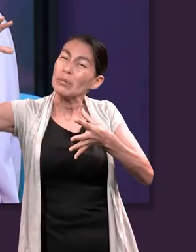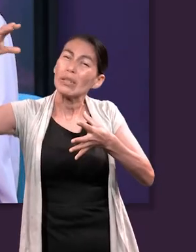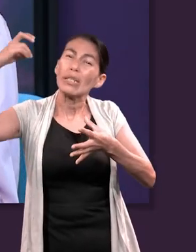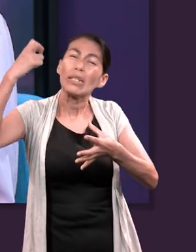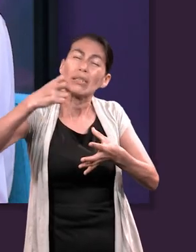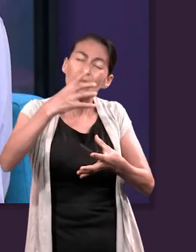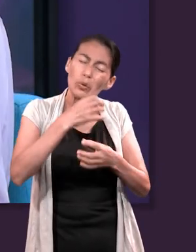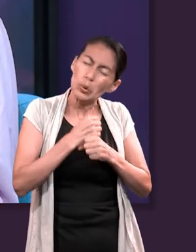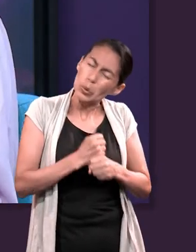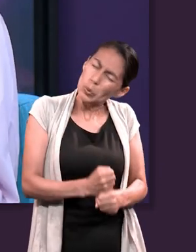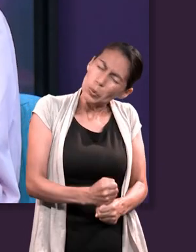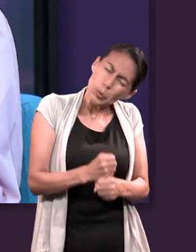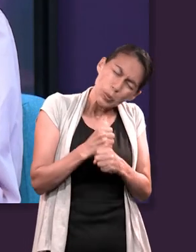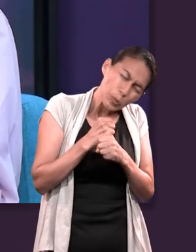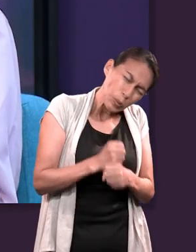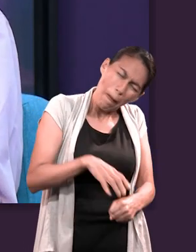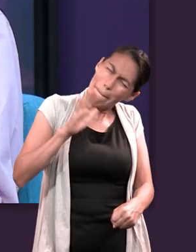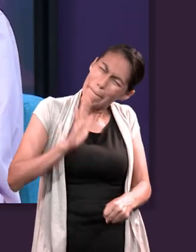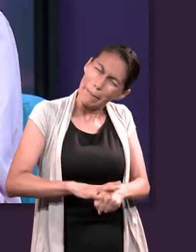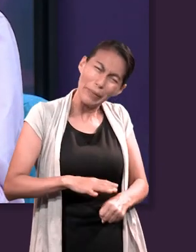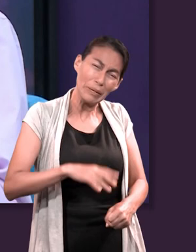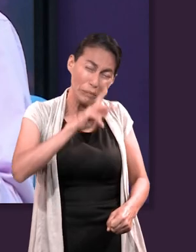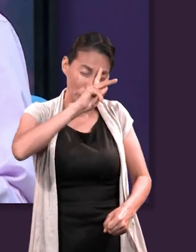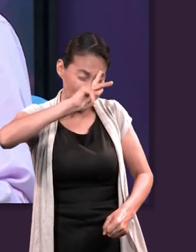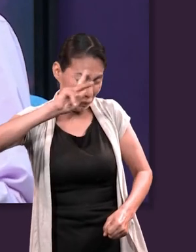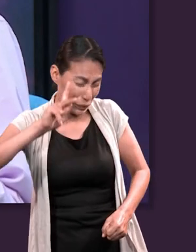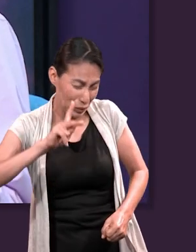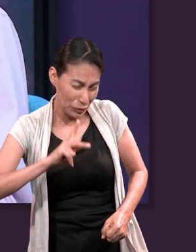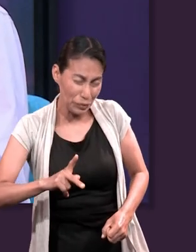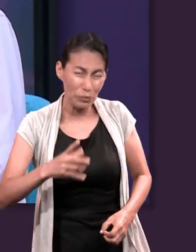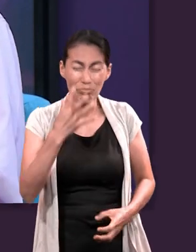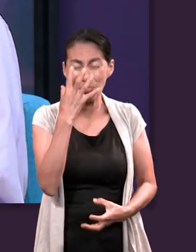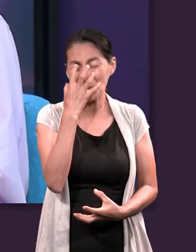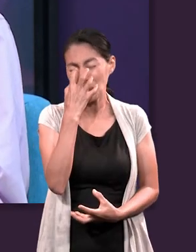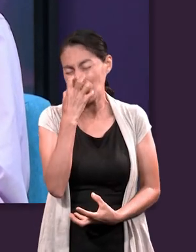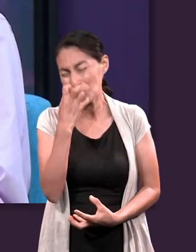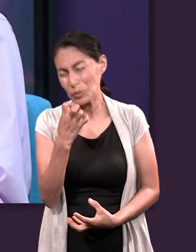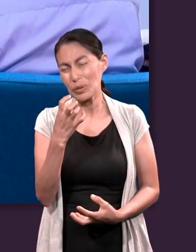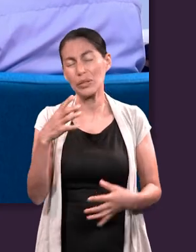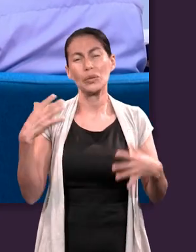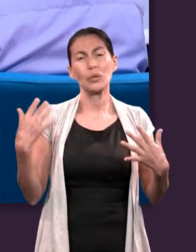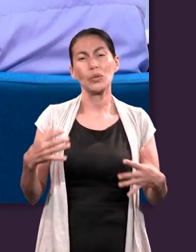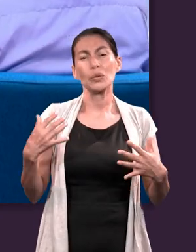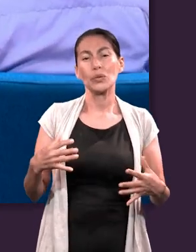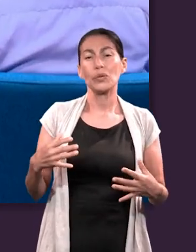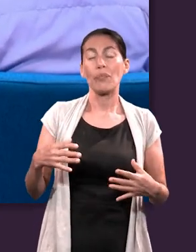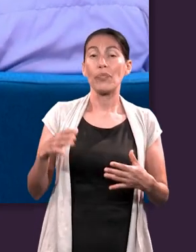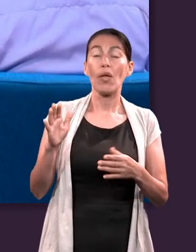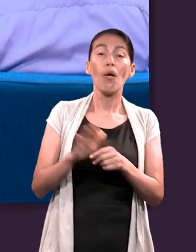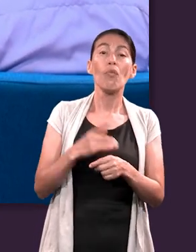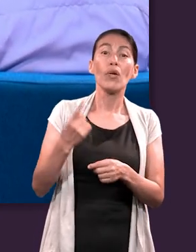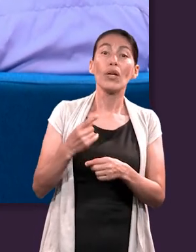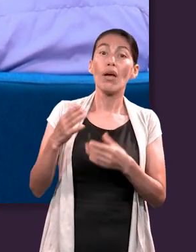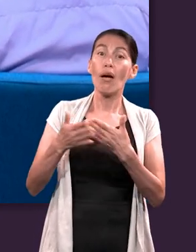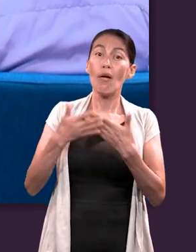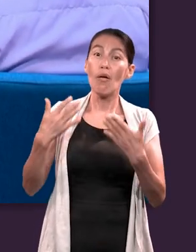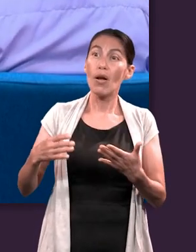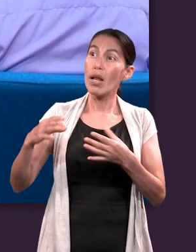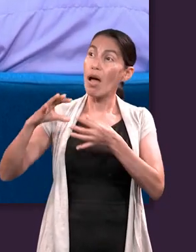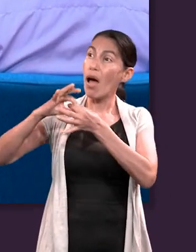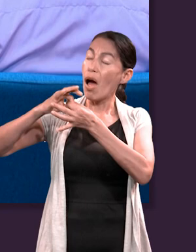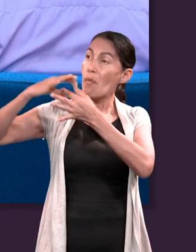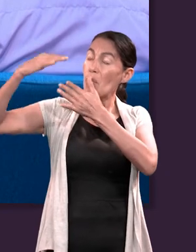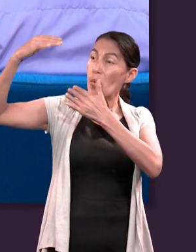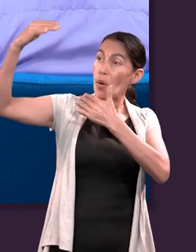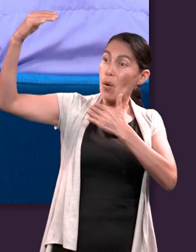La separación, la ruptura, el ya no estar conectados con Dios, ese abismo que existe entre el mundo invisible, divino